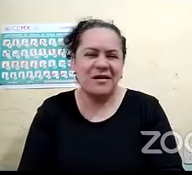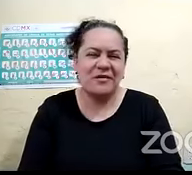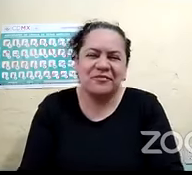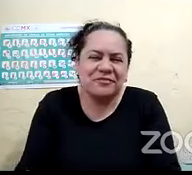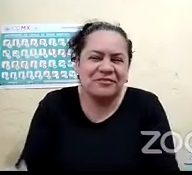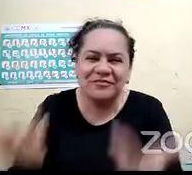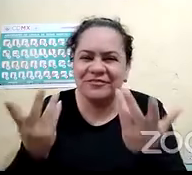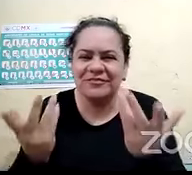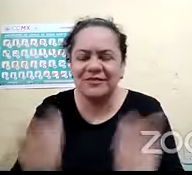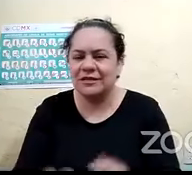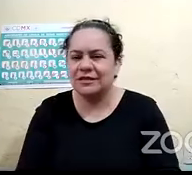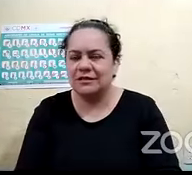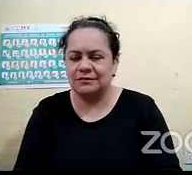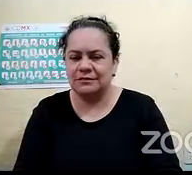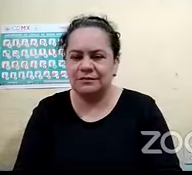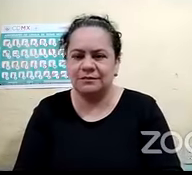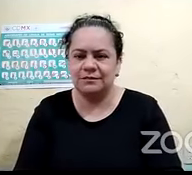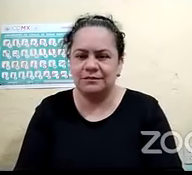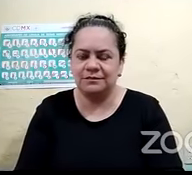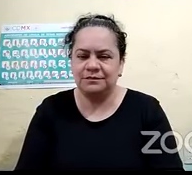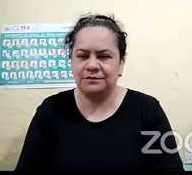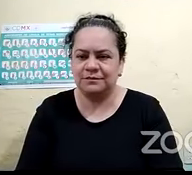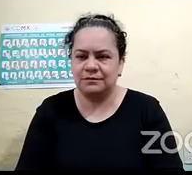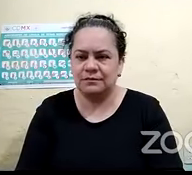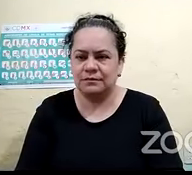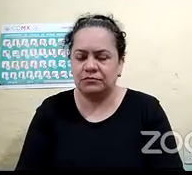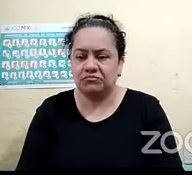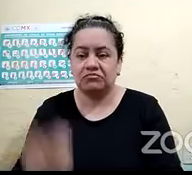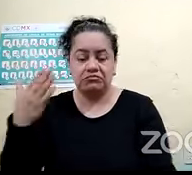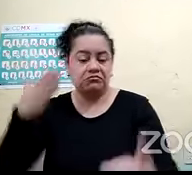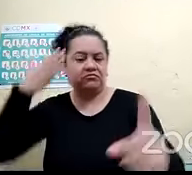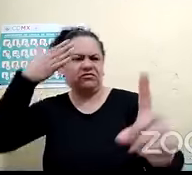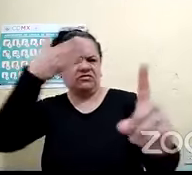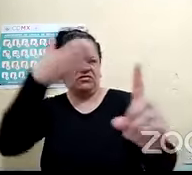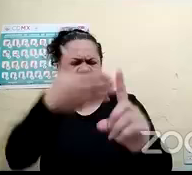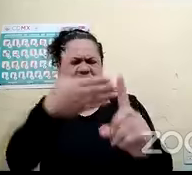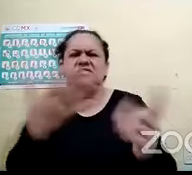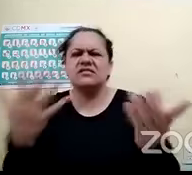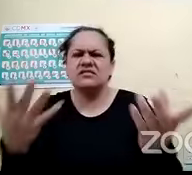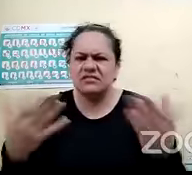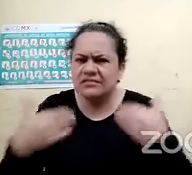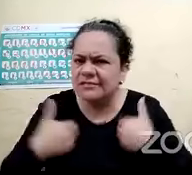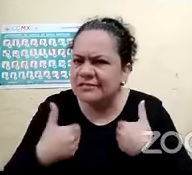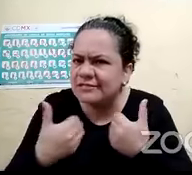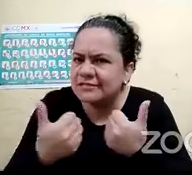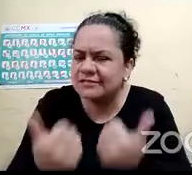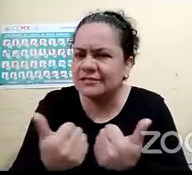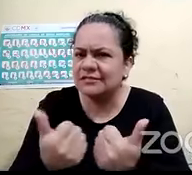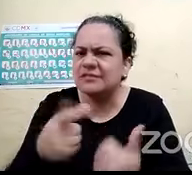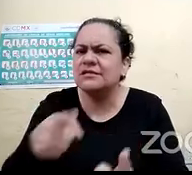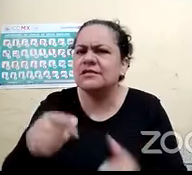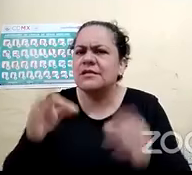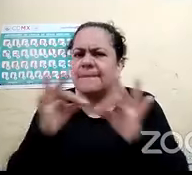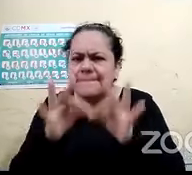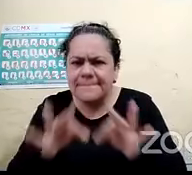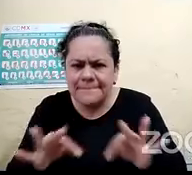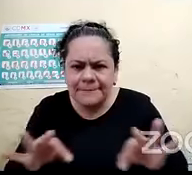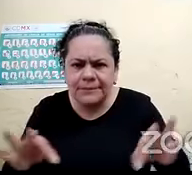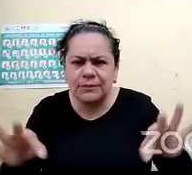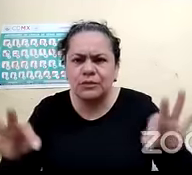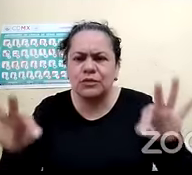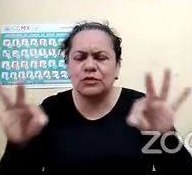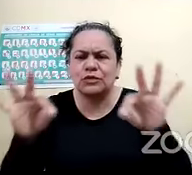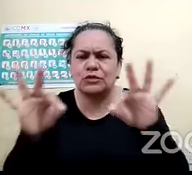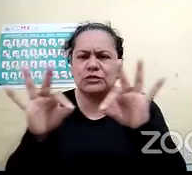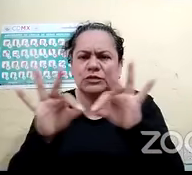sino más bien enfocarnos a sí entender esta parte de que sí puede haber muchas